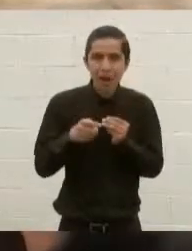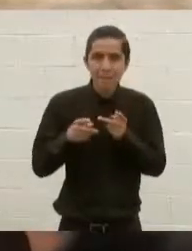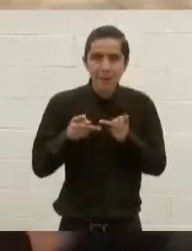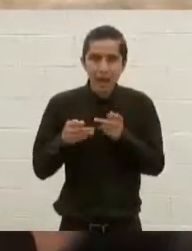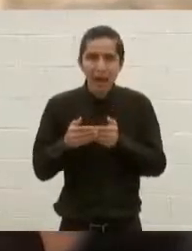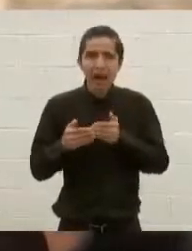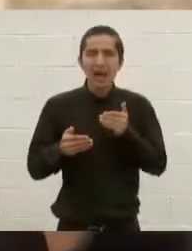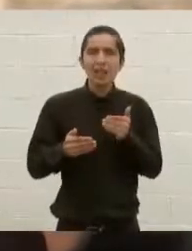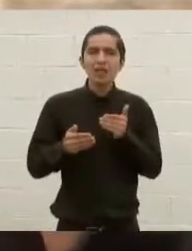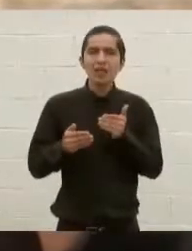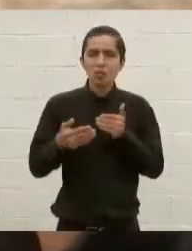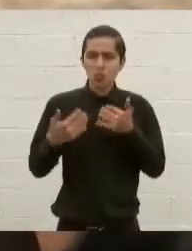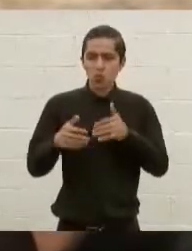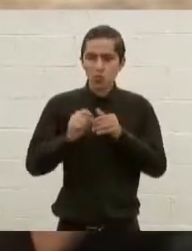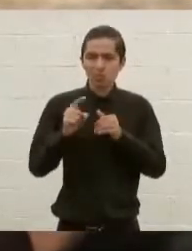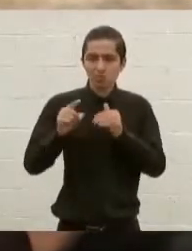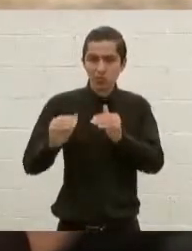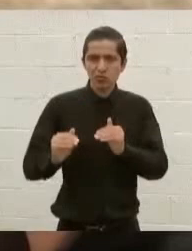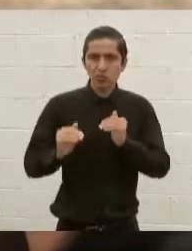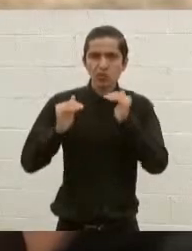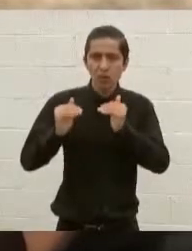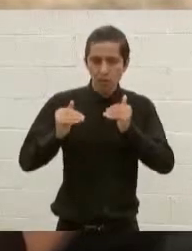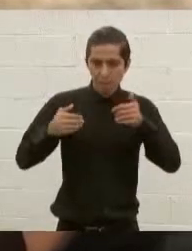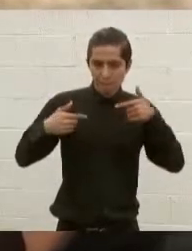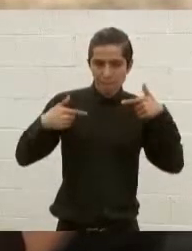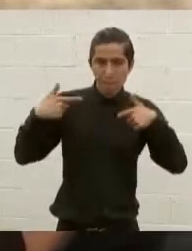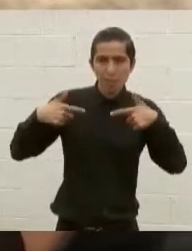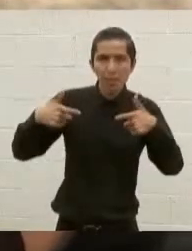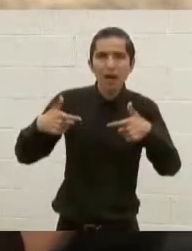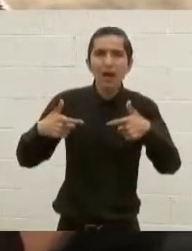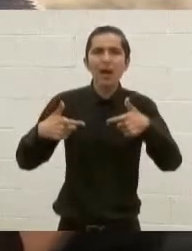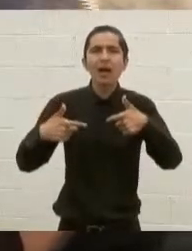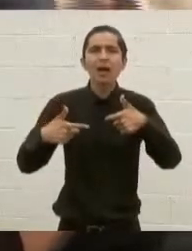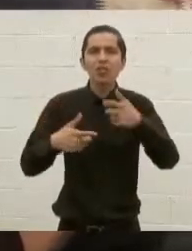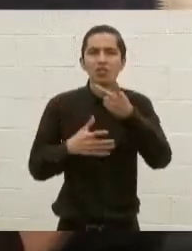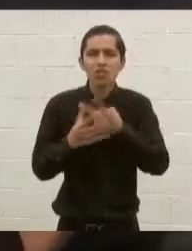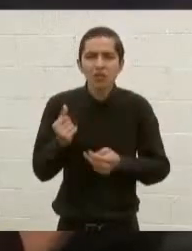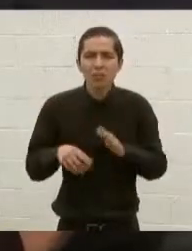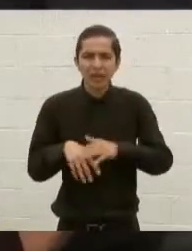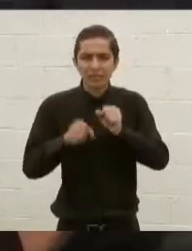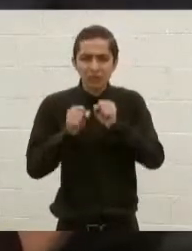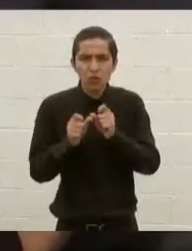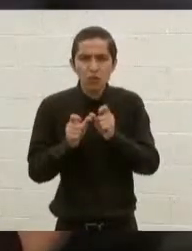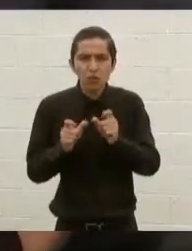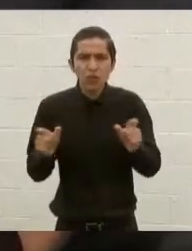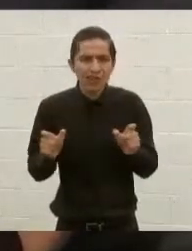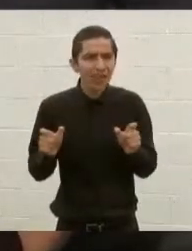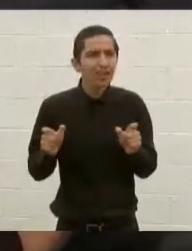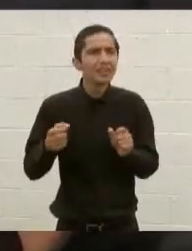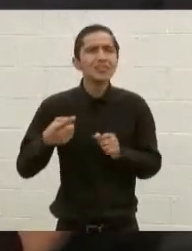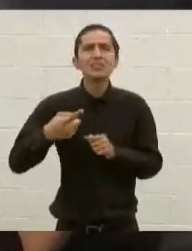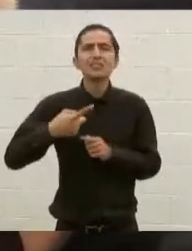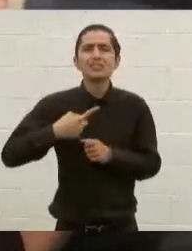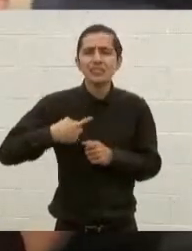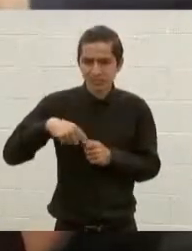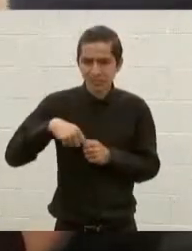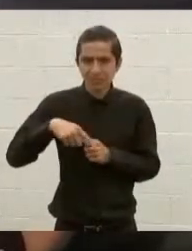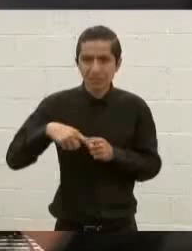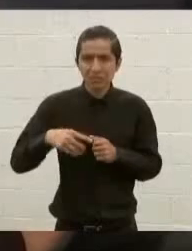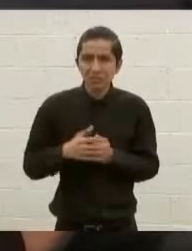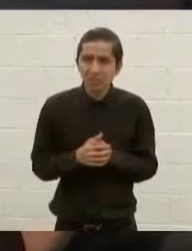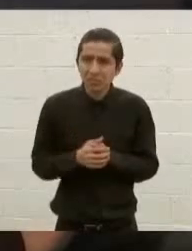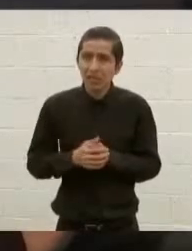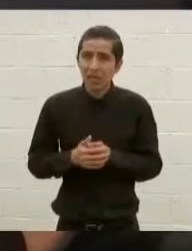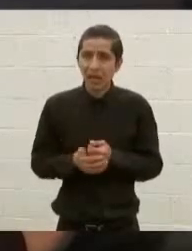alto funcionario y que incluso fue reforzada la seguridad de algunos de sus compañeros secretarios del gabinete.